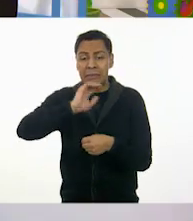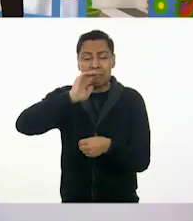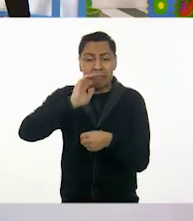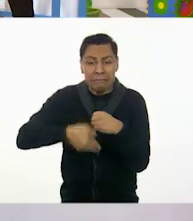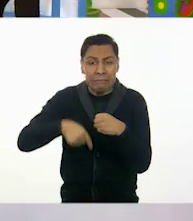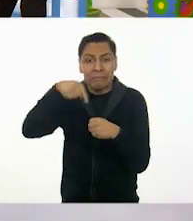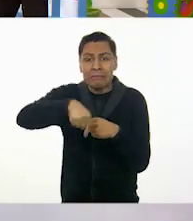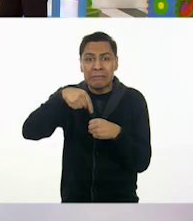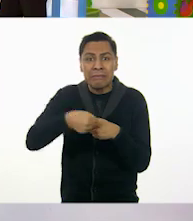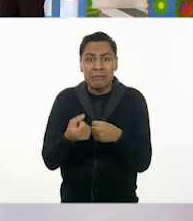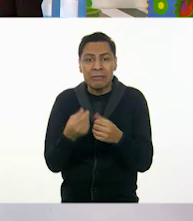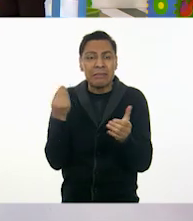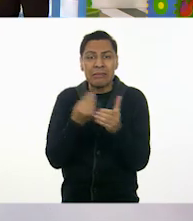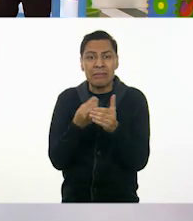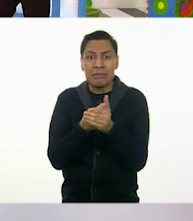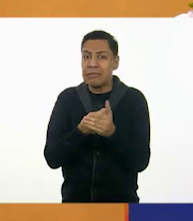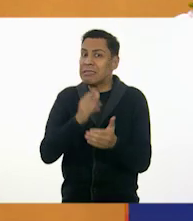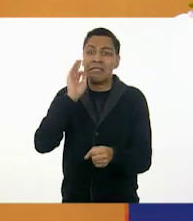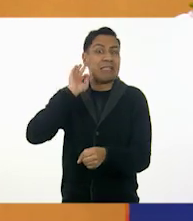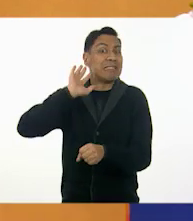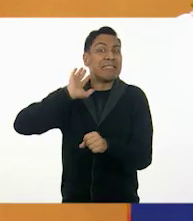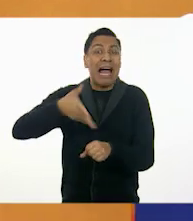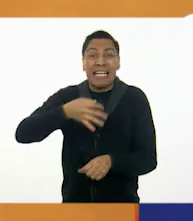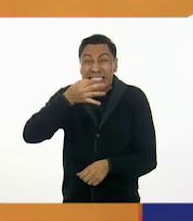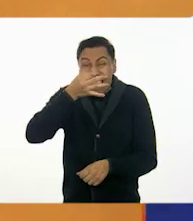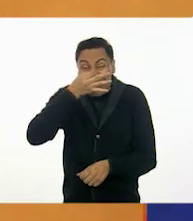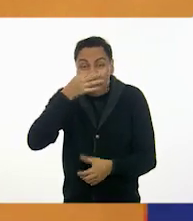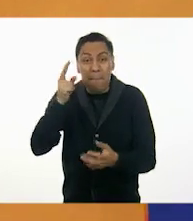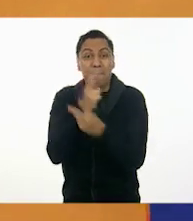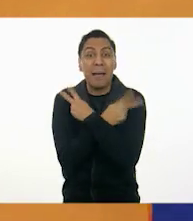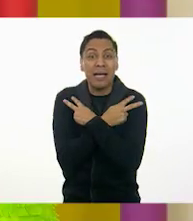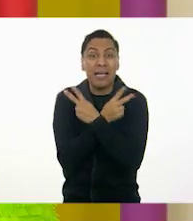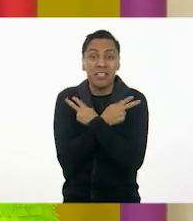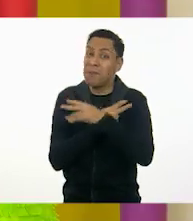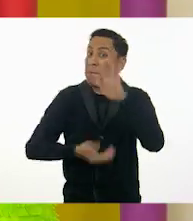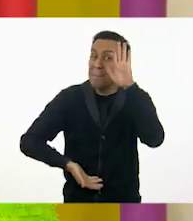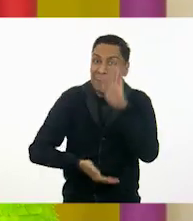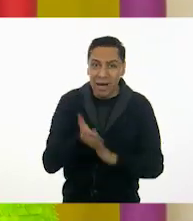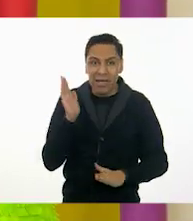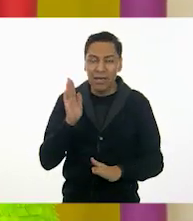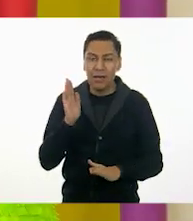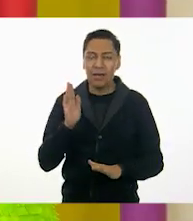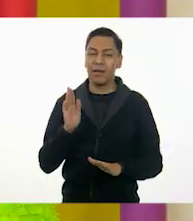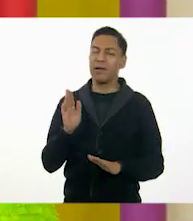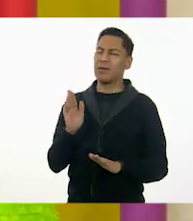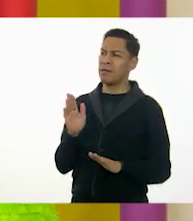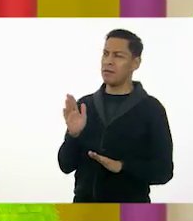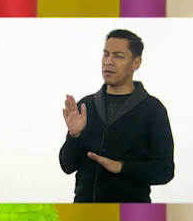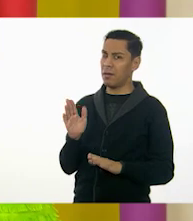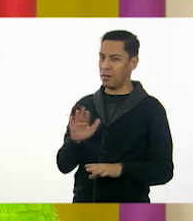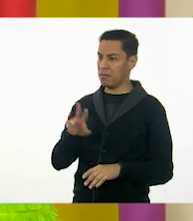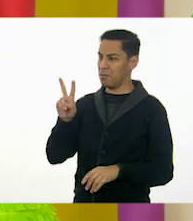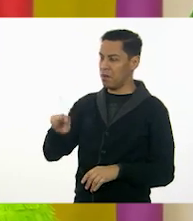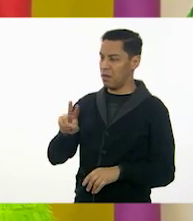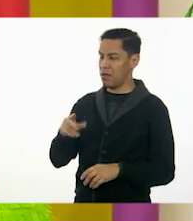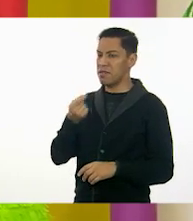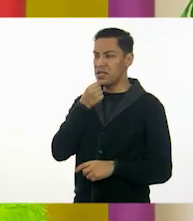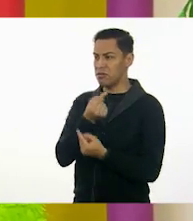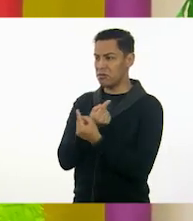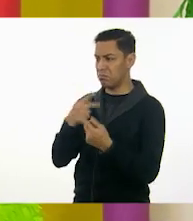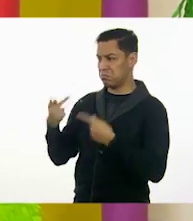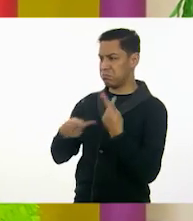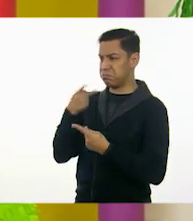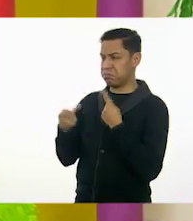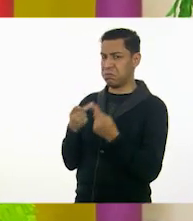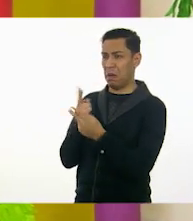sabías? No. Nos vamos de vacaciones. vamos de vacaciones. Justamente las niñas y los niños luego me preguntan mucho, vamos a tener vacaciones